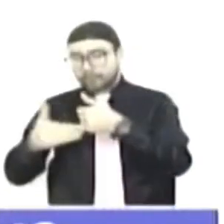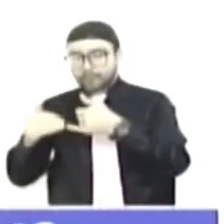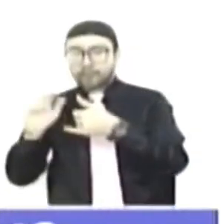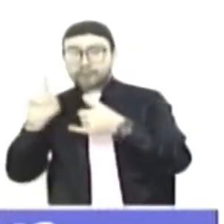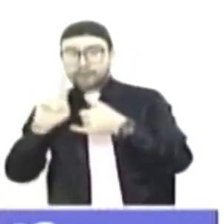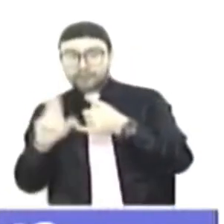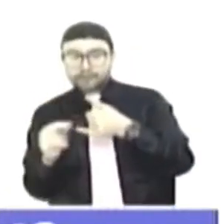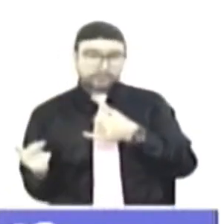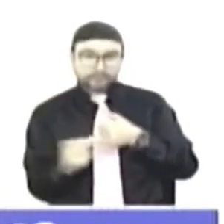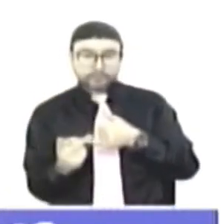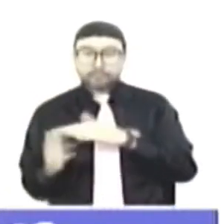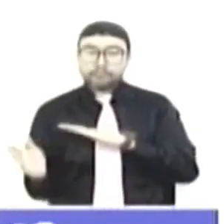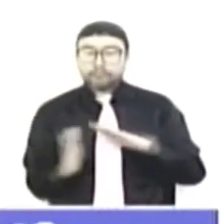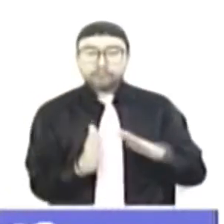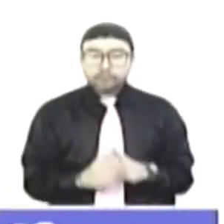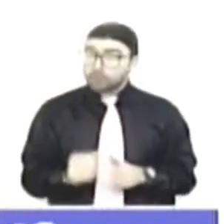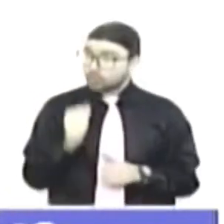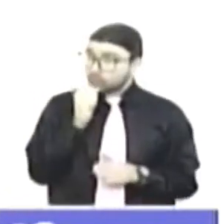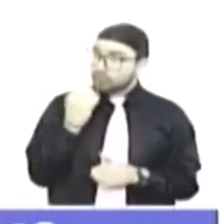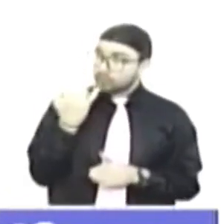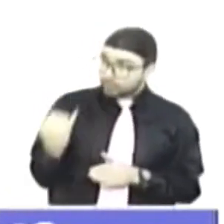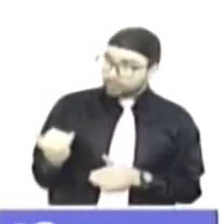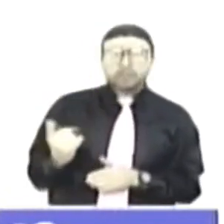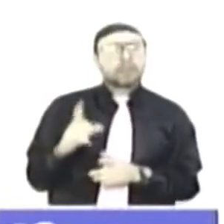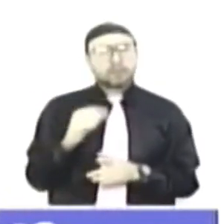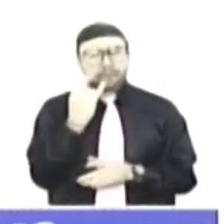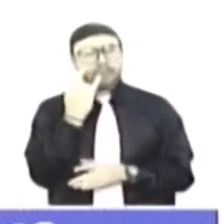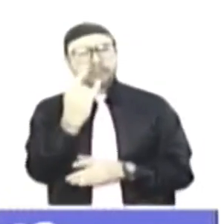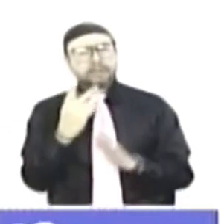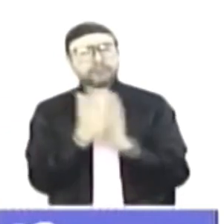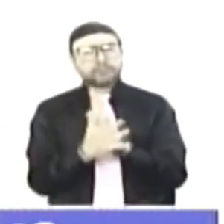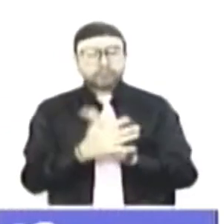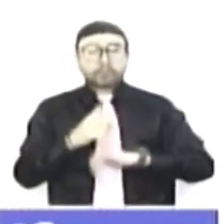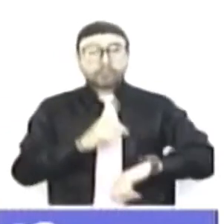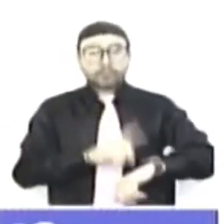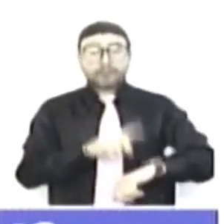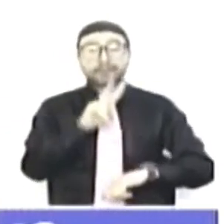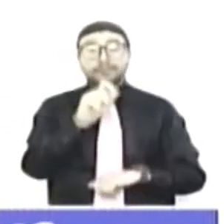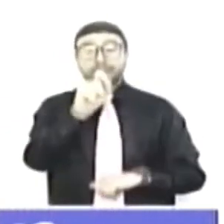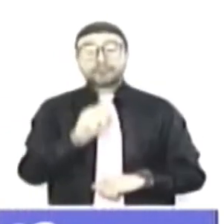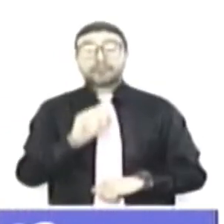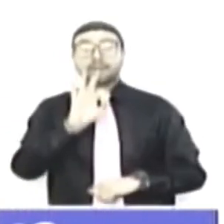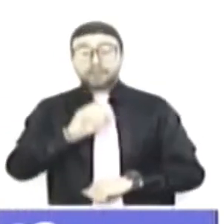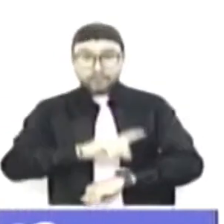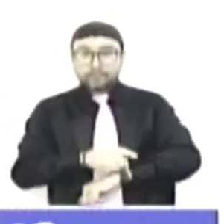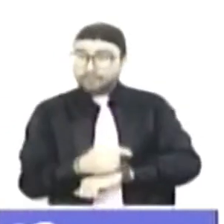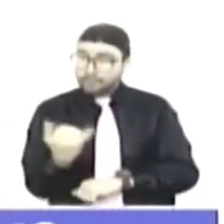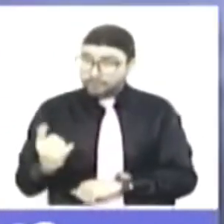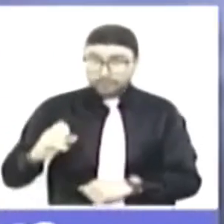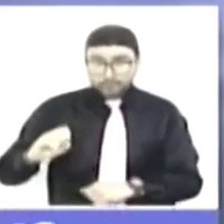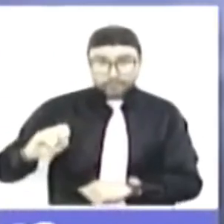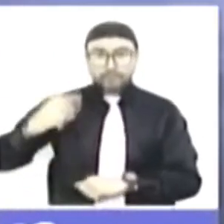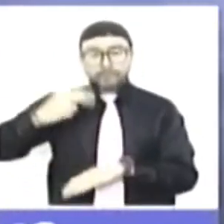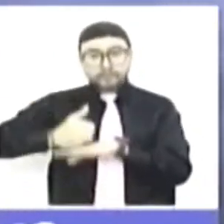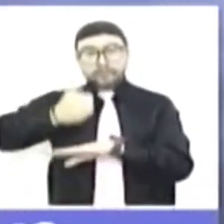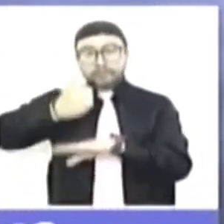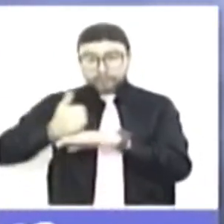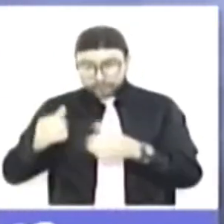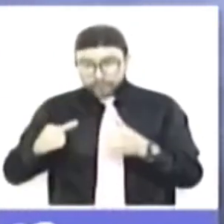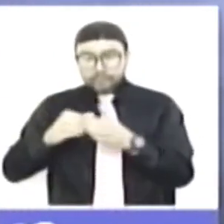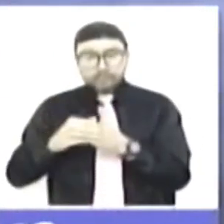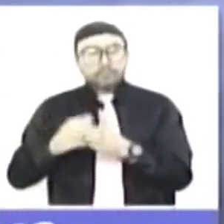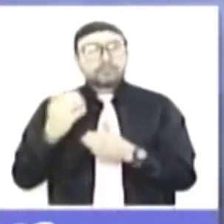Y de esta buena noticia vamos con información de interés general. A las 7 de la noche, 3 minutos, saludamos al subdirector del Departamento Nacional de